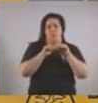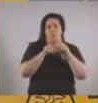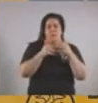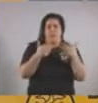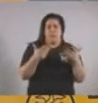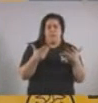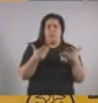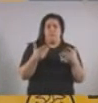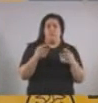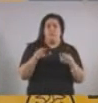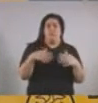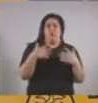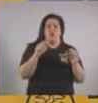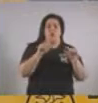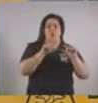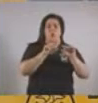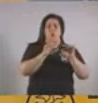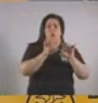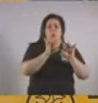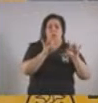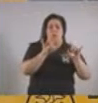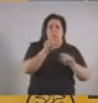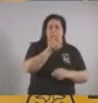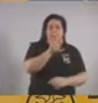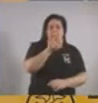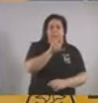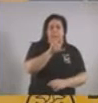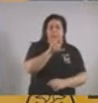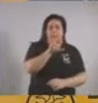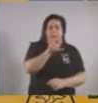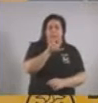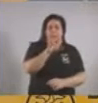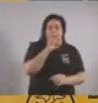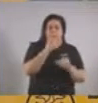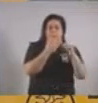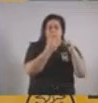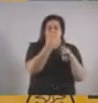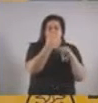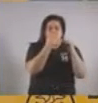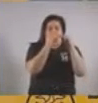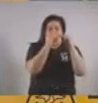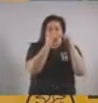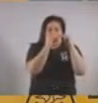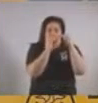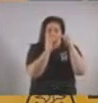a que la tasa de contagiosidad, o sea, el R, está apenas por debajo de 1.